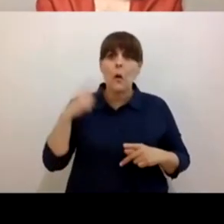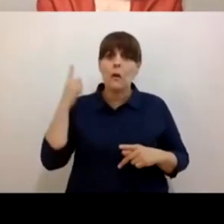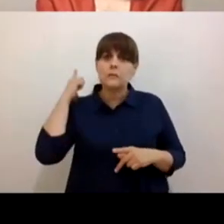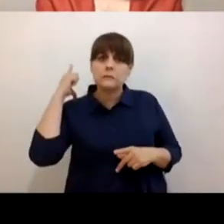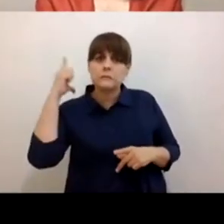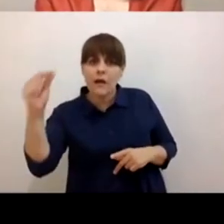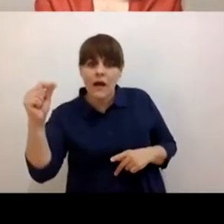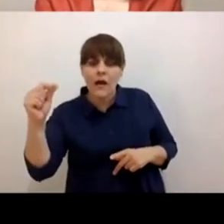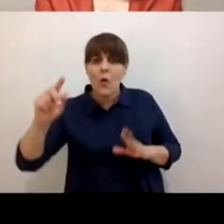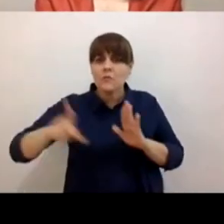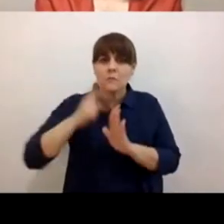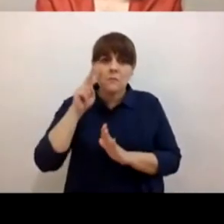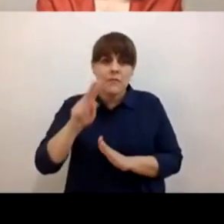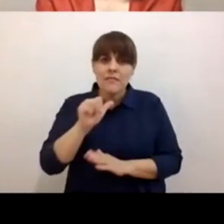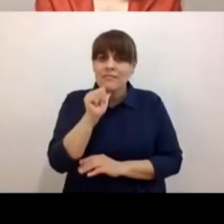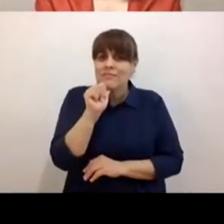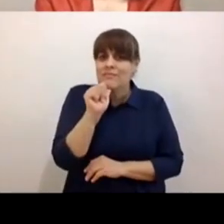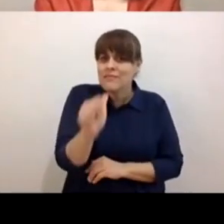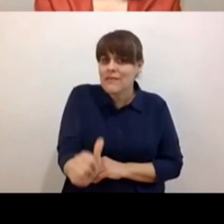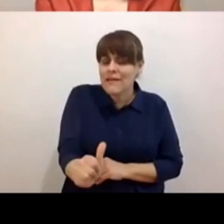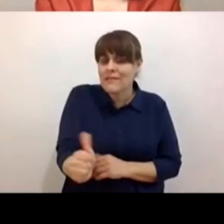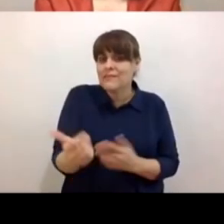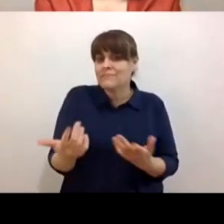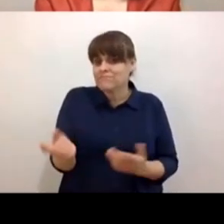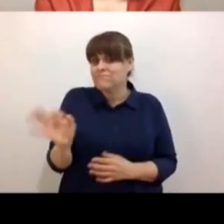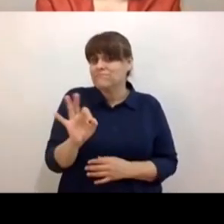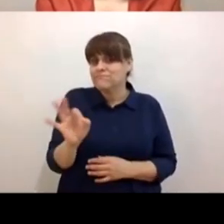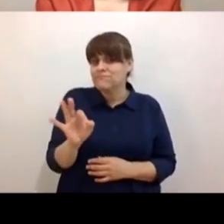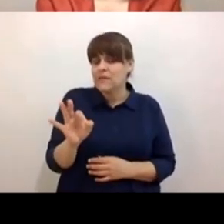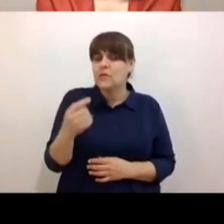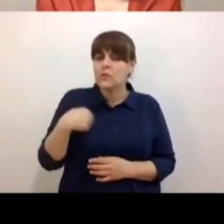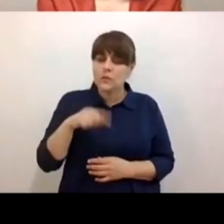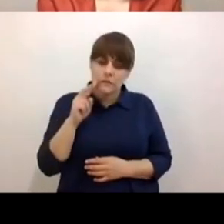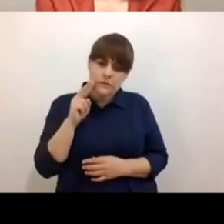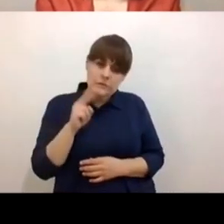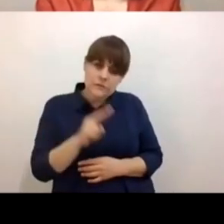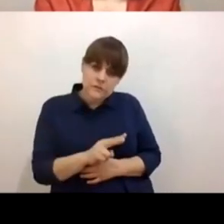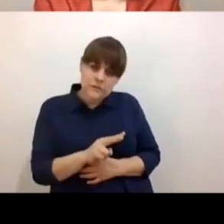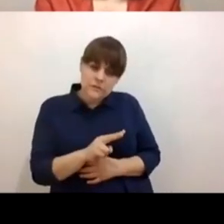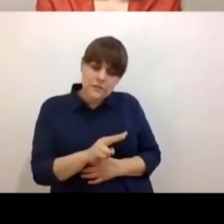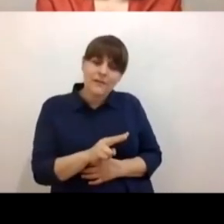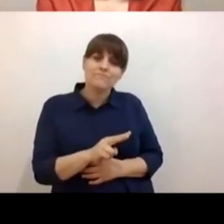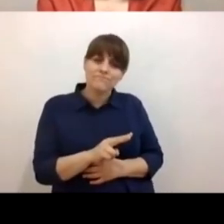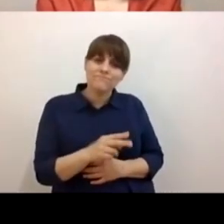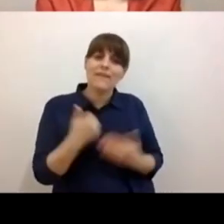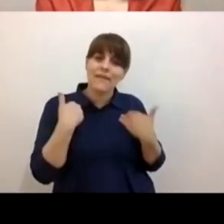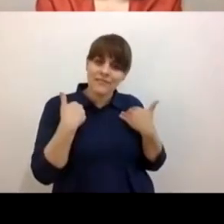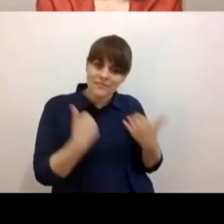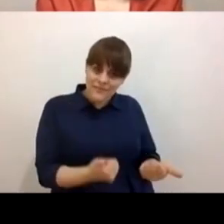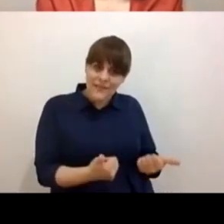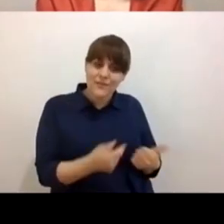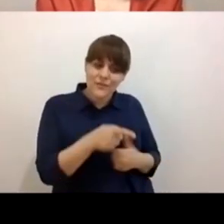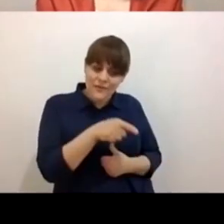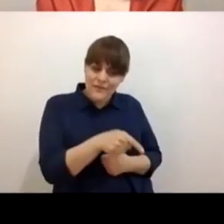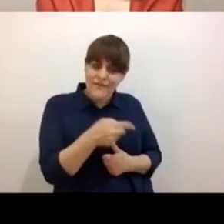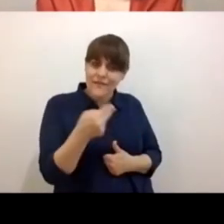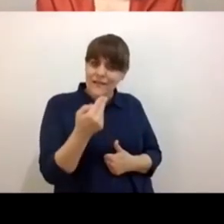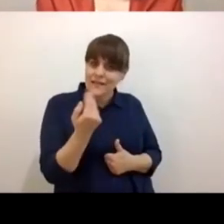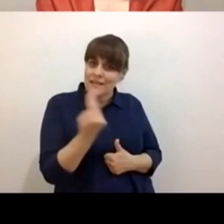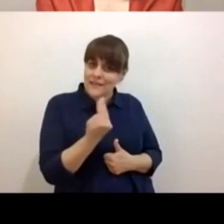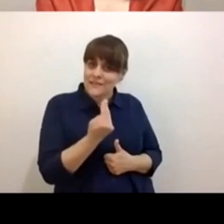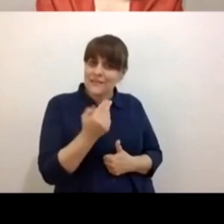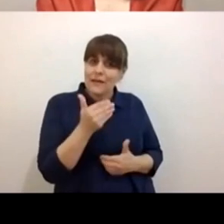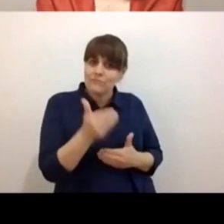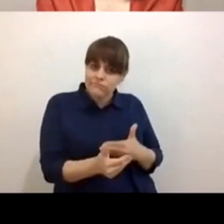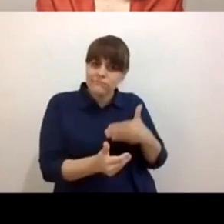volvamos a ver, ¿no? Entonces, entender que todo eso es parte de ese proceso y darle voz a todas esas emociones es